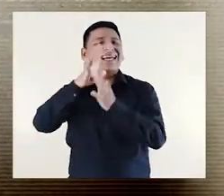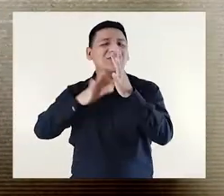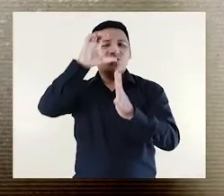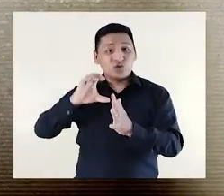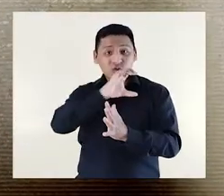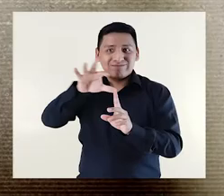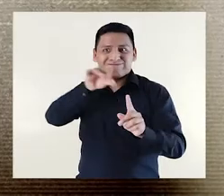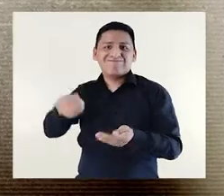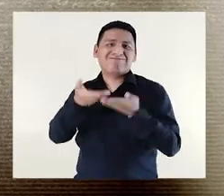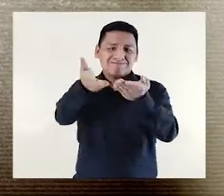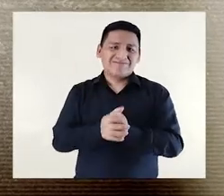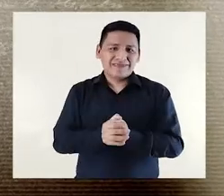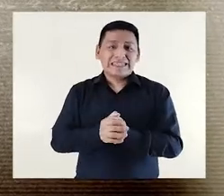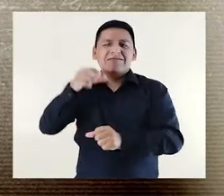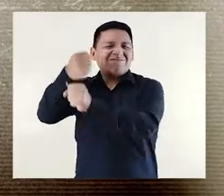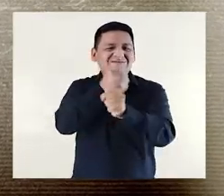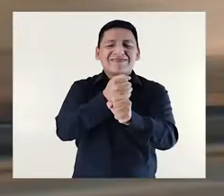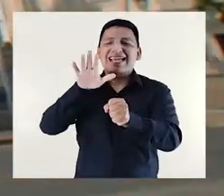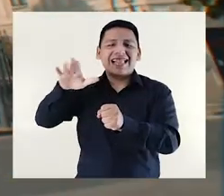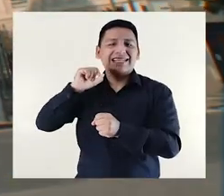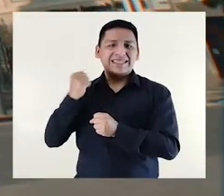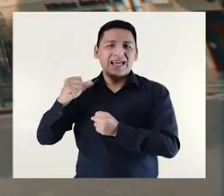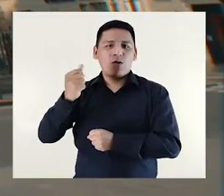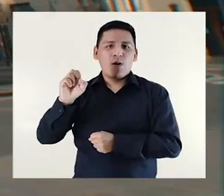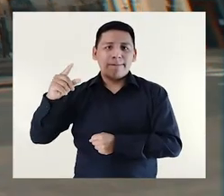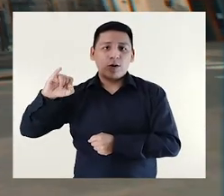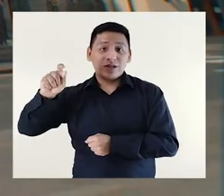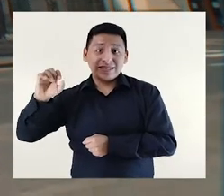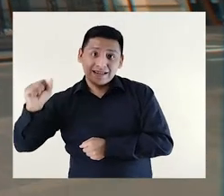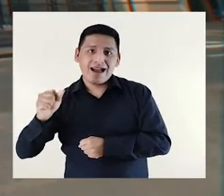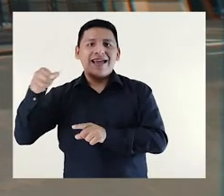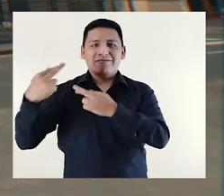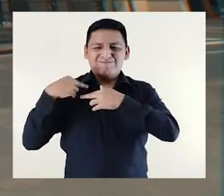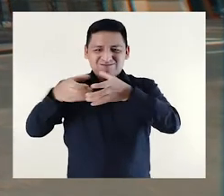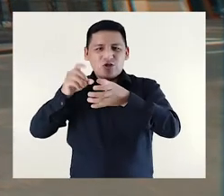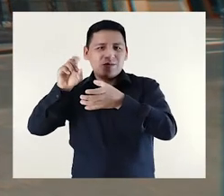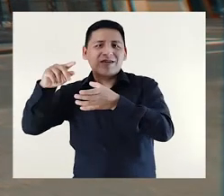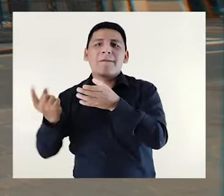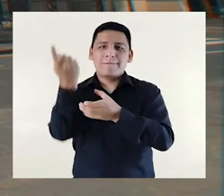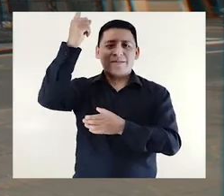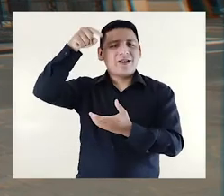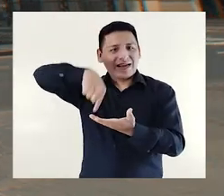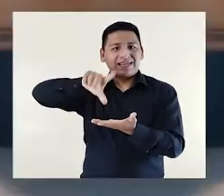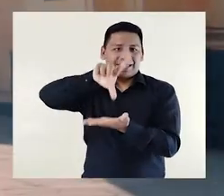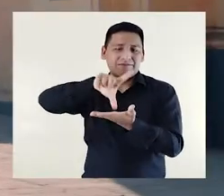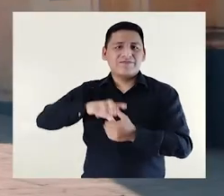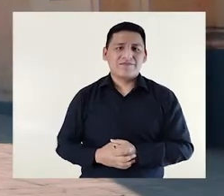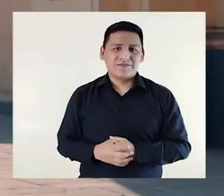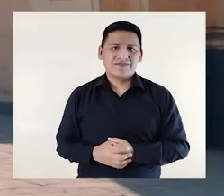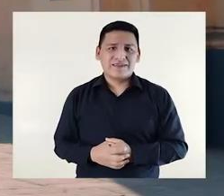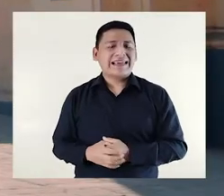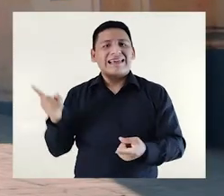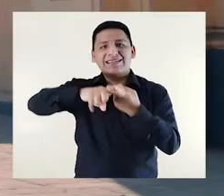Cruz de Jesús, gracias a los buenos oficios de Fray Juan Bautista Roca, que fue el dominico que trajo el primer lignum crucis a Lima, y